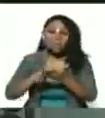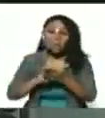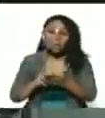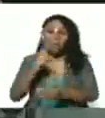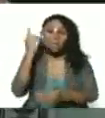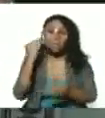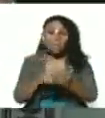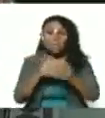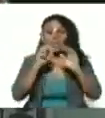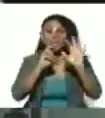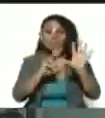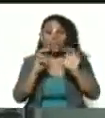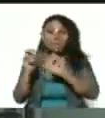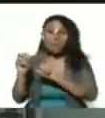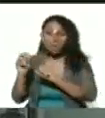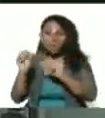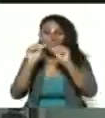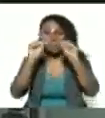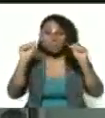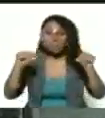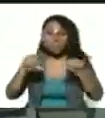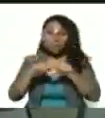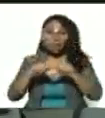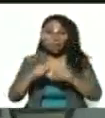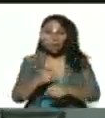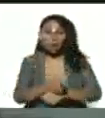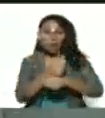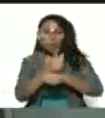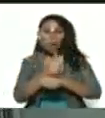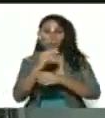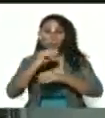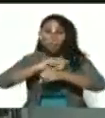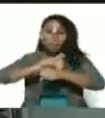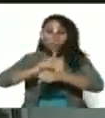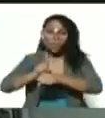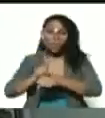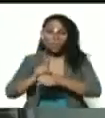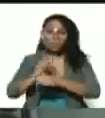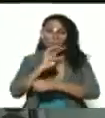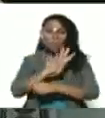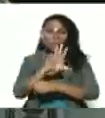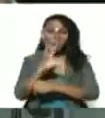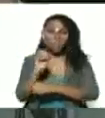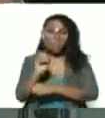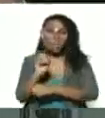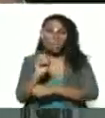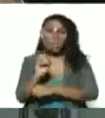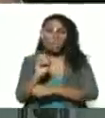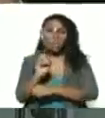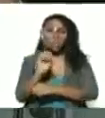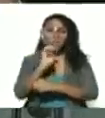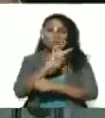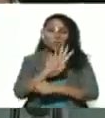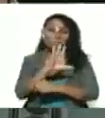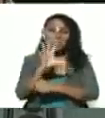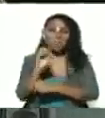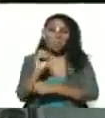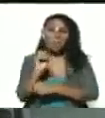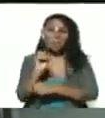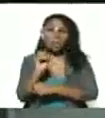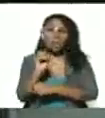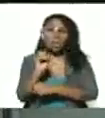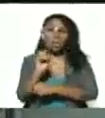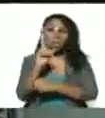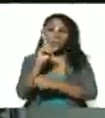1700 sistemas hablando de sistemas de armas pues hablamos de tanques eran 450 pero si recuperamos 450 hay